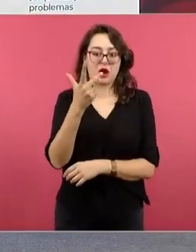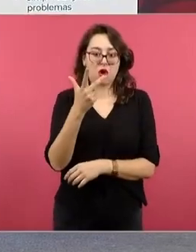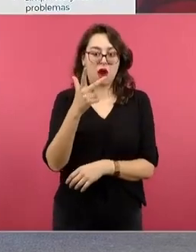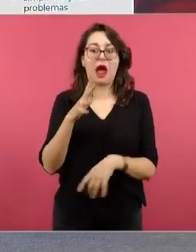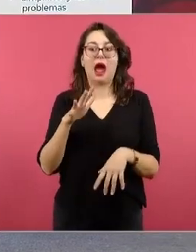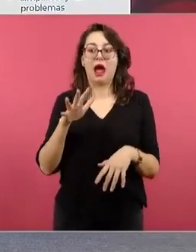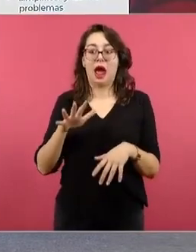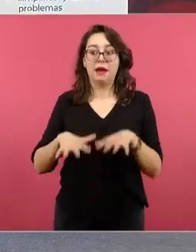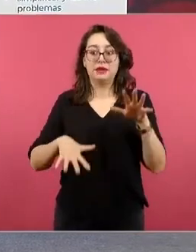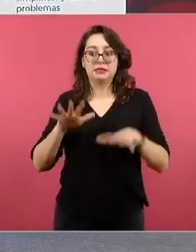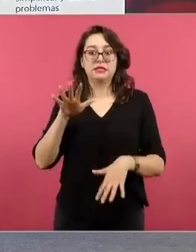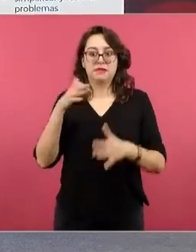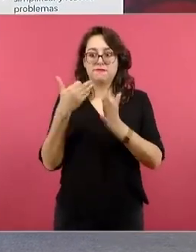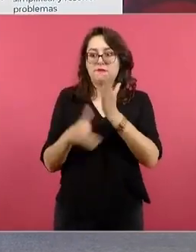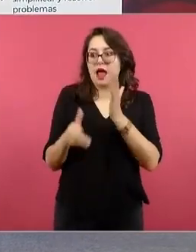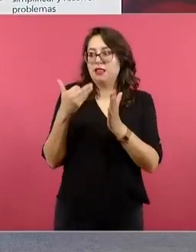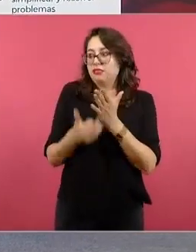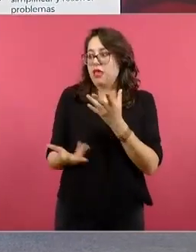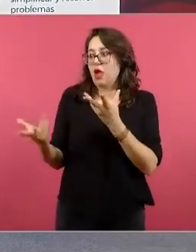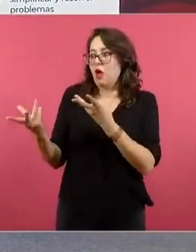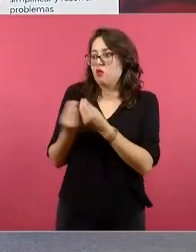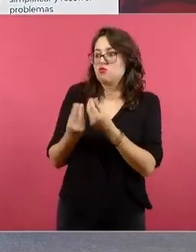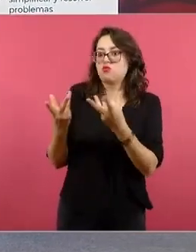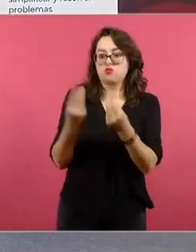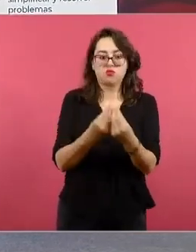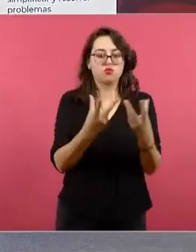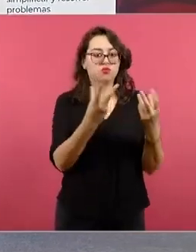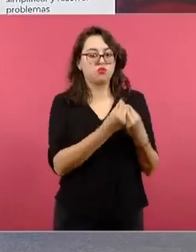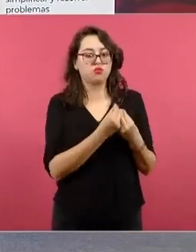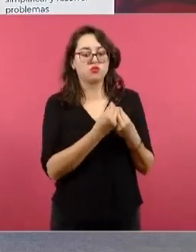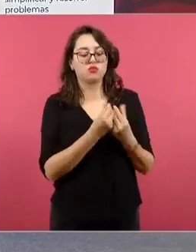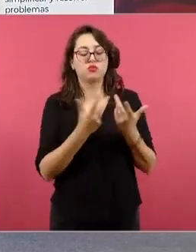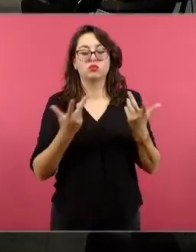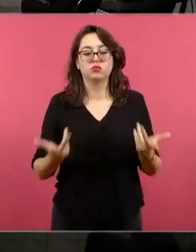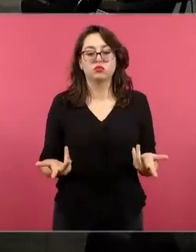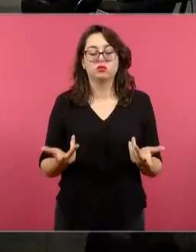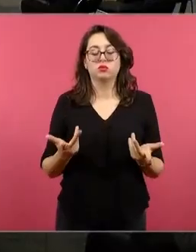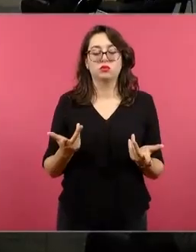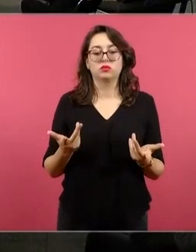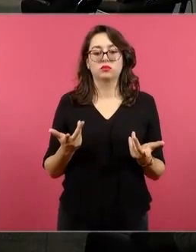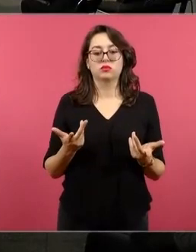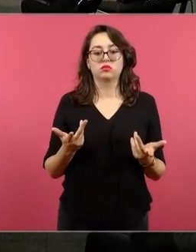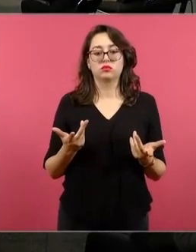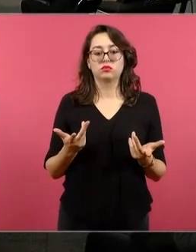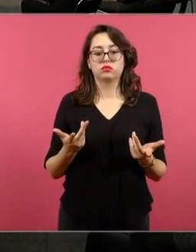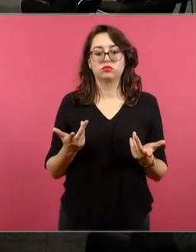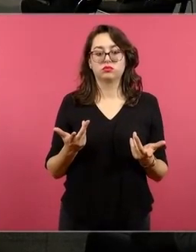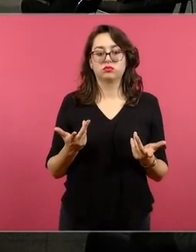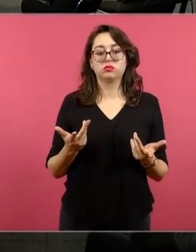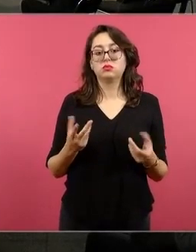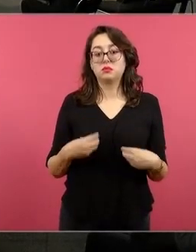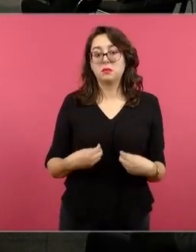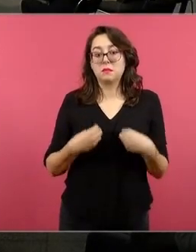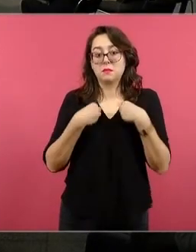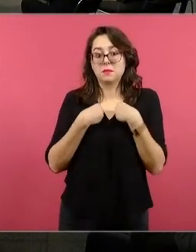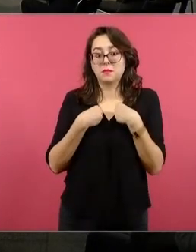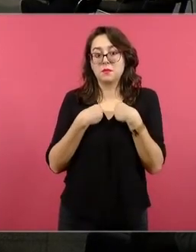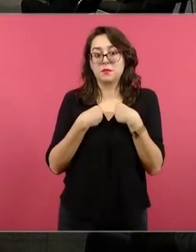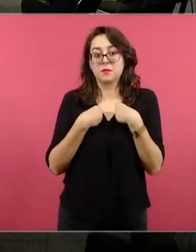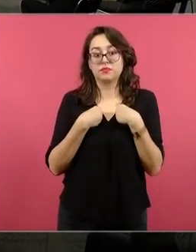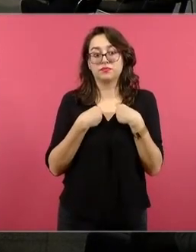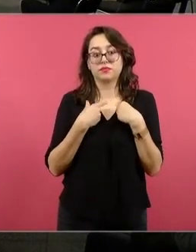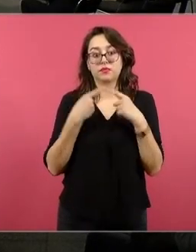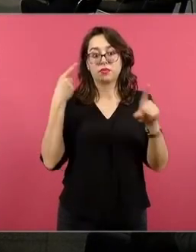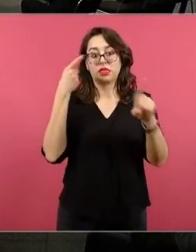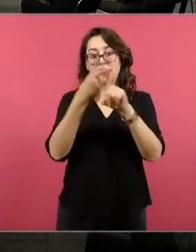en algunos entornos. Y no una reconstrucción del tejido social para una ausencia, para una evidencia específica de la paz,